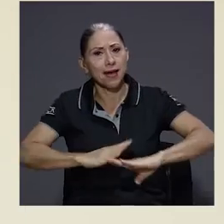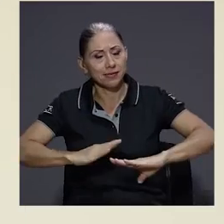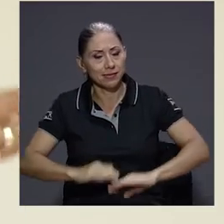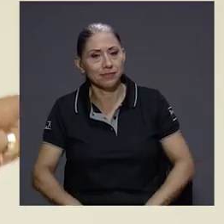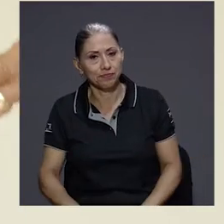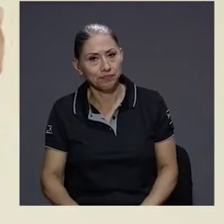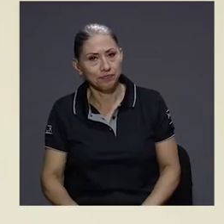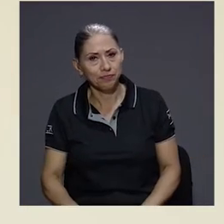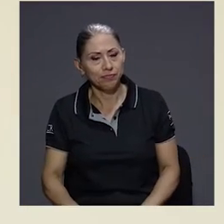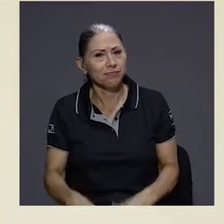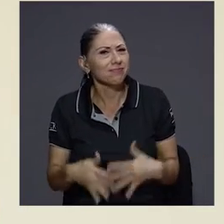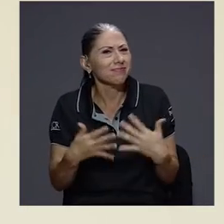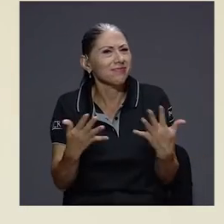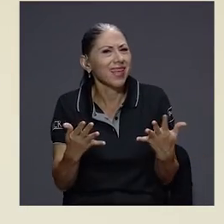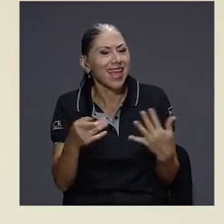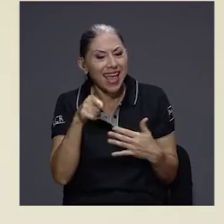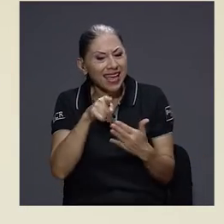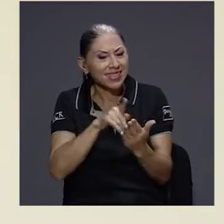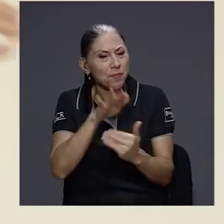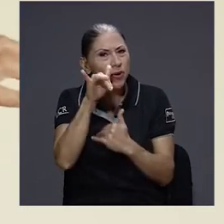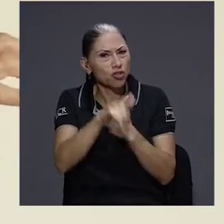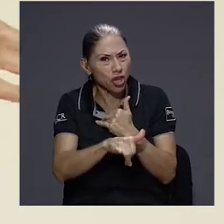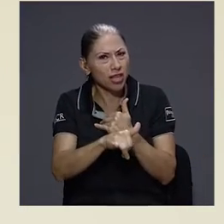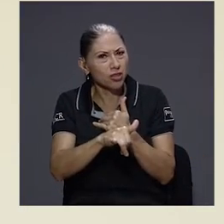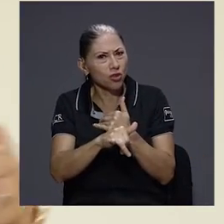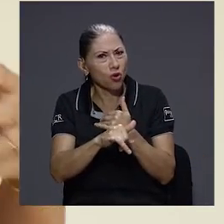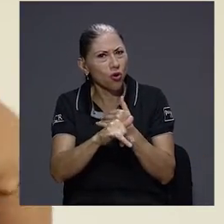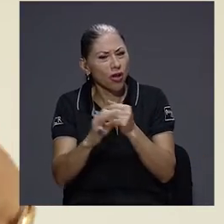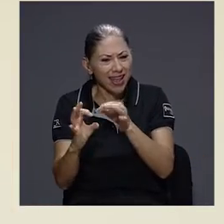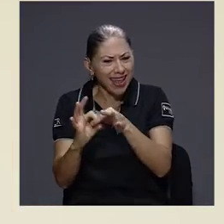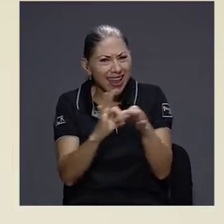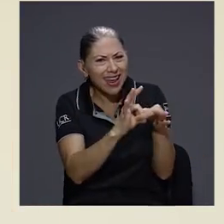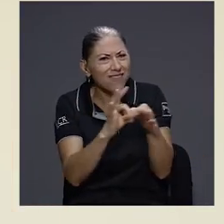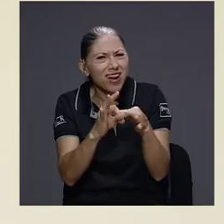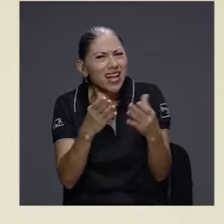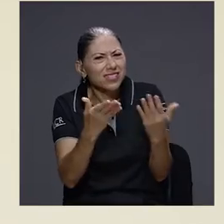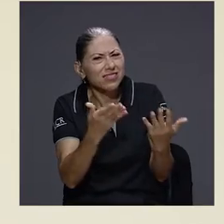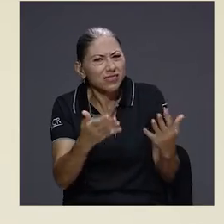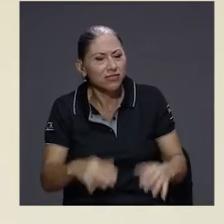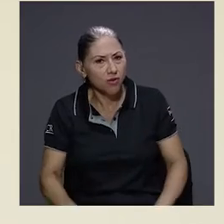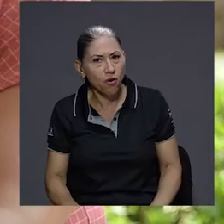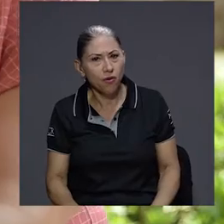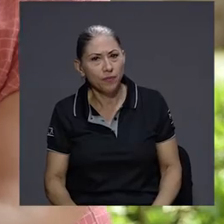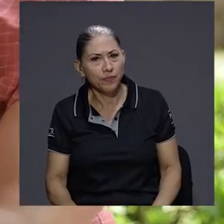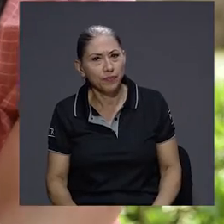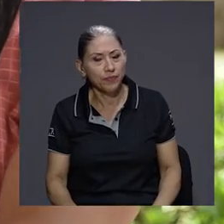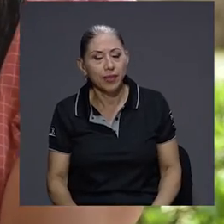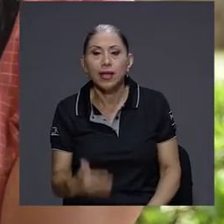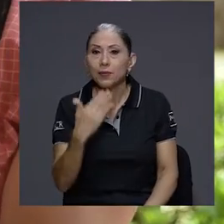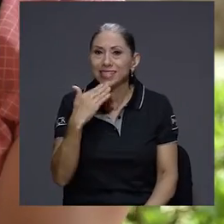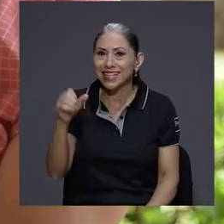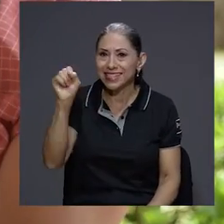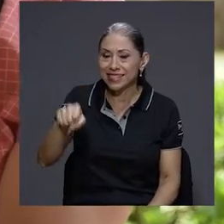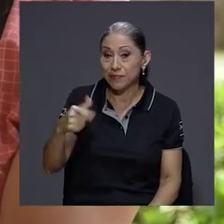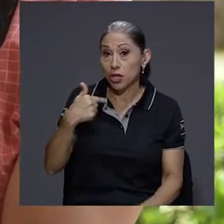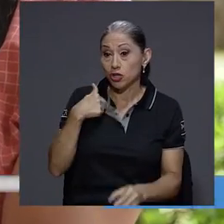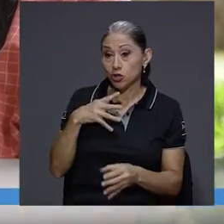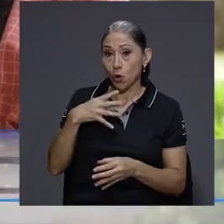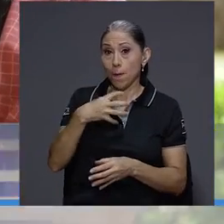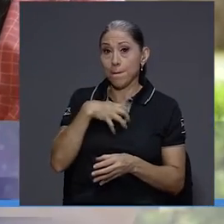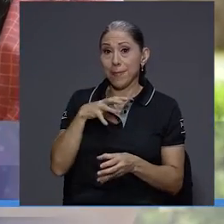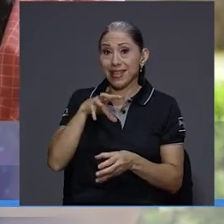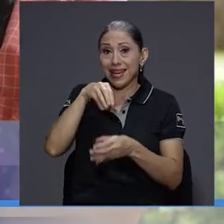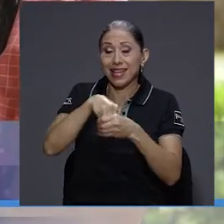¿qué sentido, qué relación tiene este proyecto en el cual ustedes forman parte también? Muchas gracias. Sí, yo